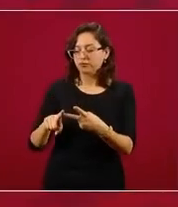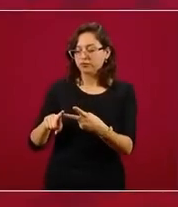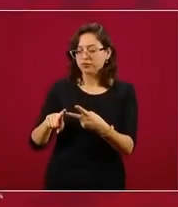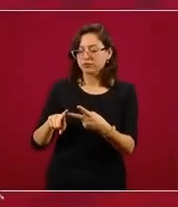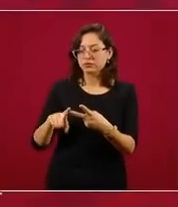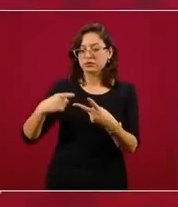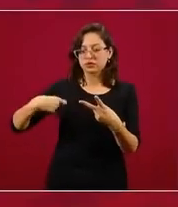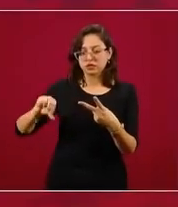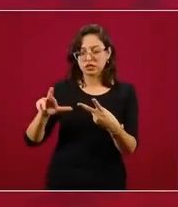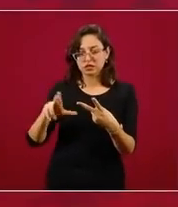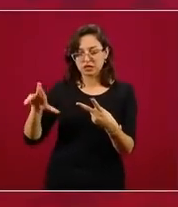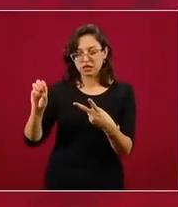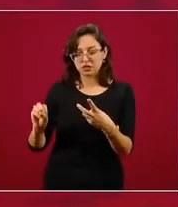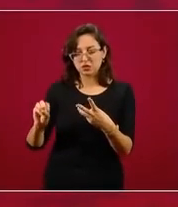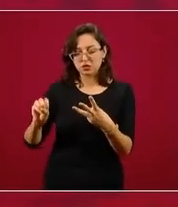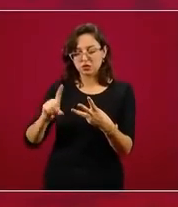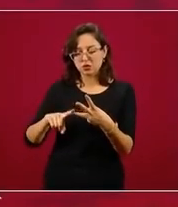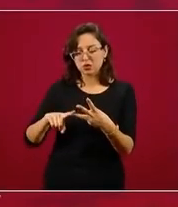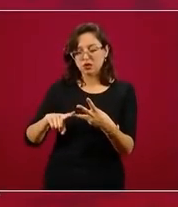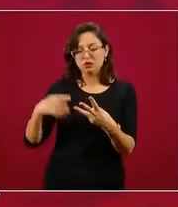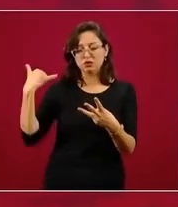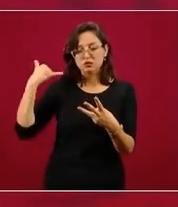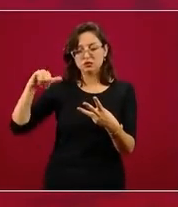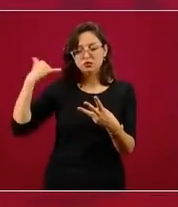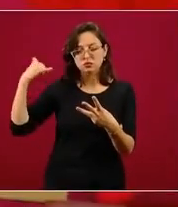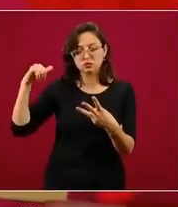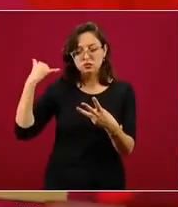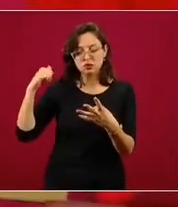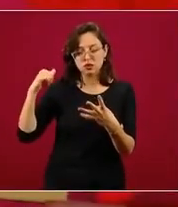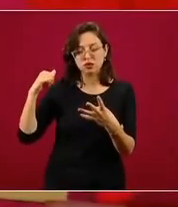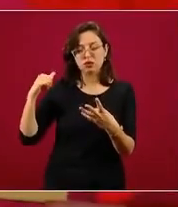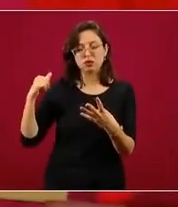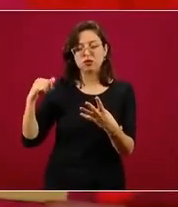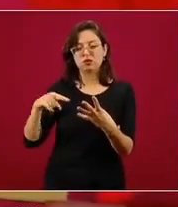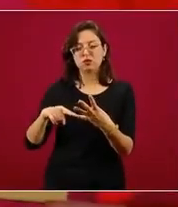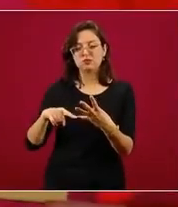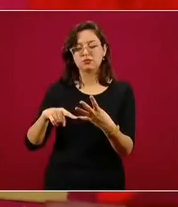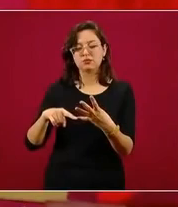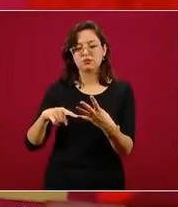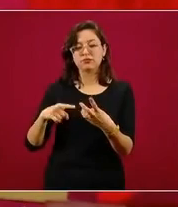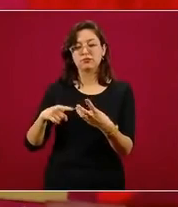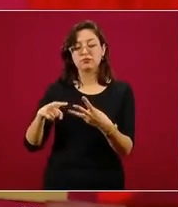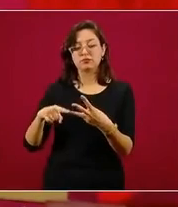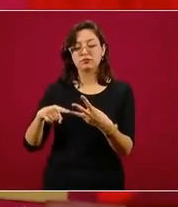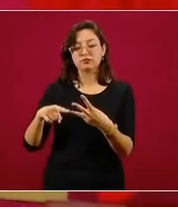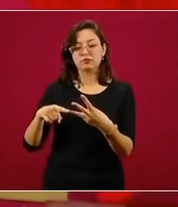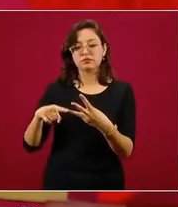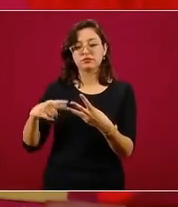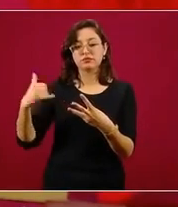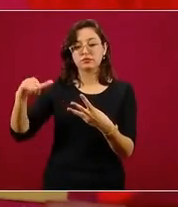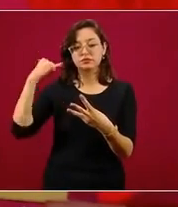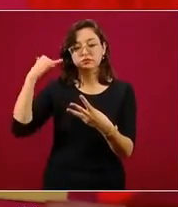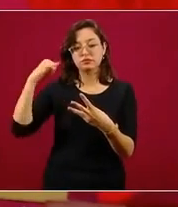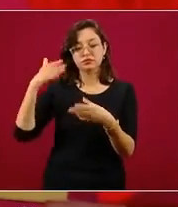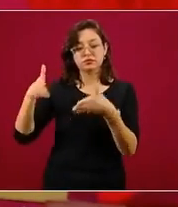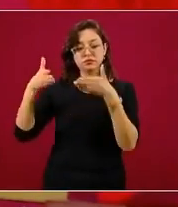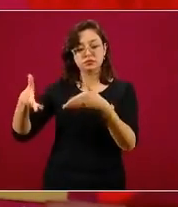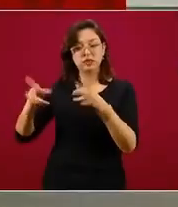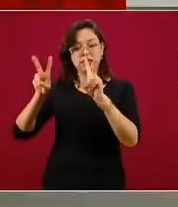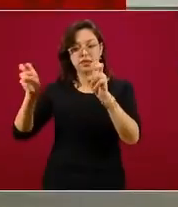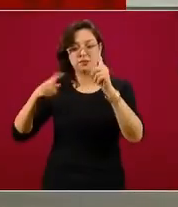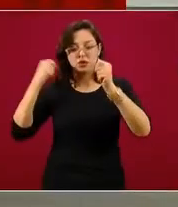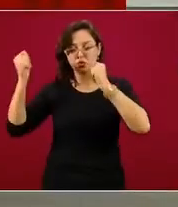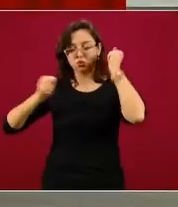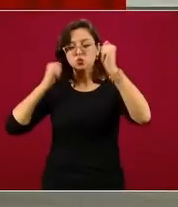de Quintana Roo, el gobernador de Yucatán. Este campo estuvo orientado mucho al tema turístico,